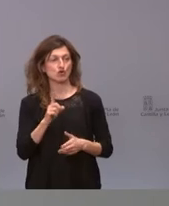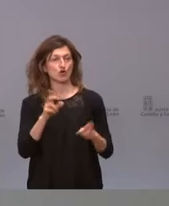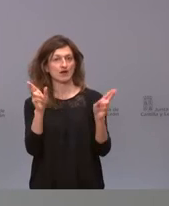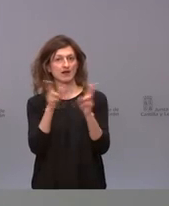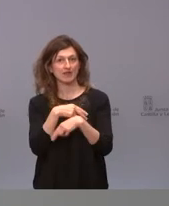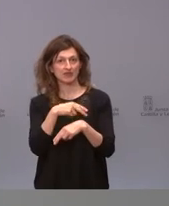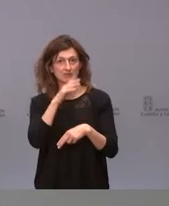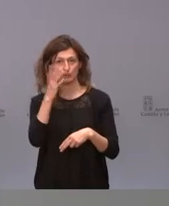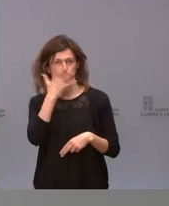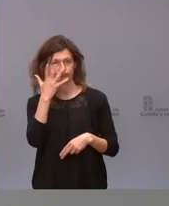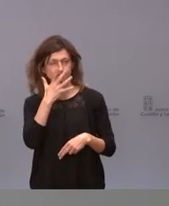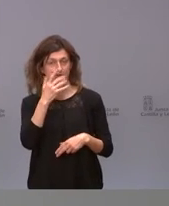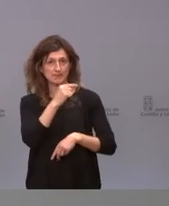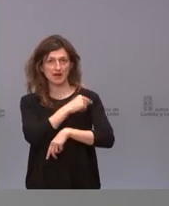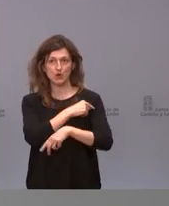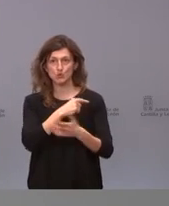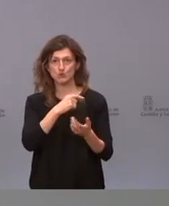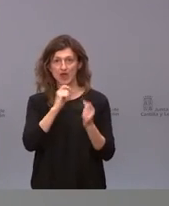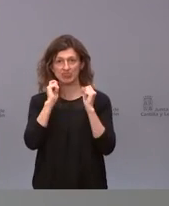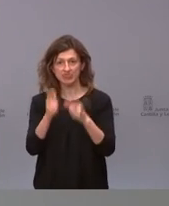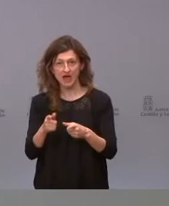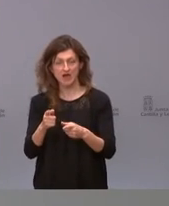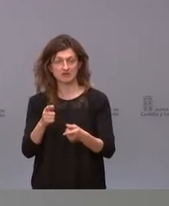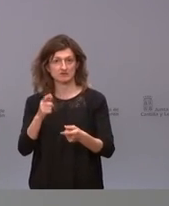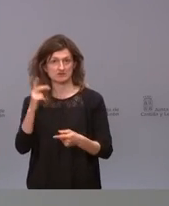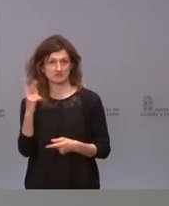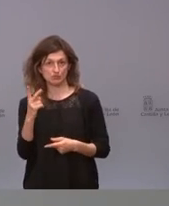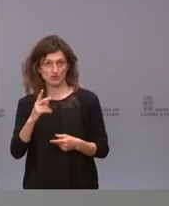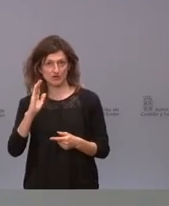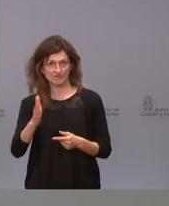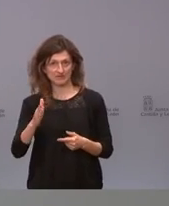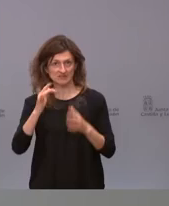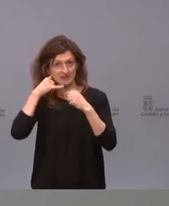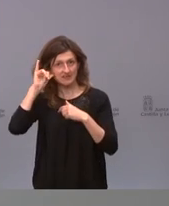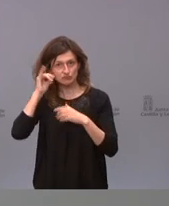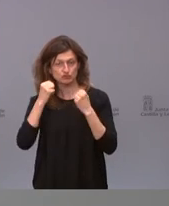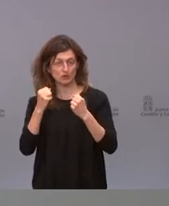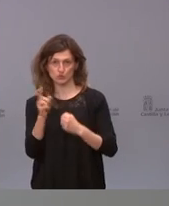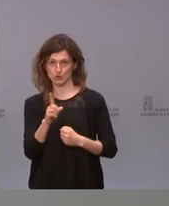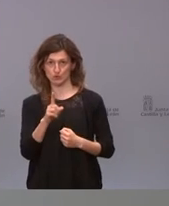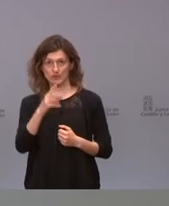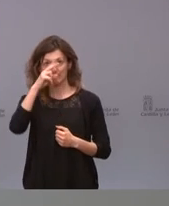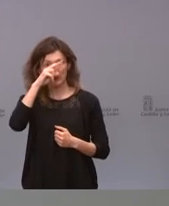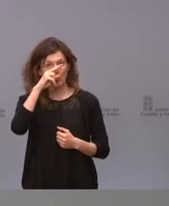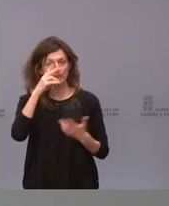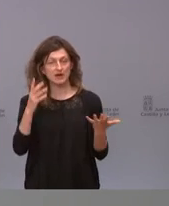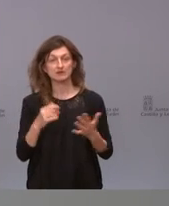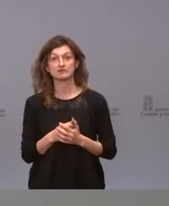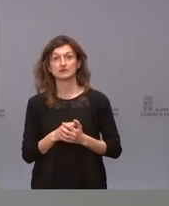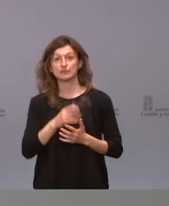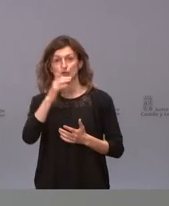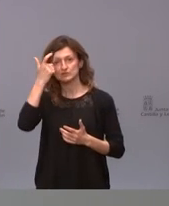porque sospecháramos que la vacuna generaba unos efectos secundarios importantísimos no lo que nos preocupaba era